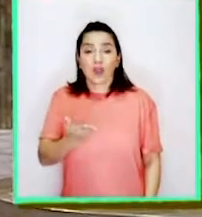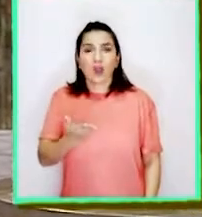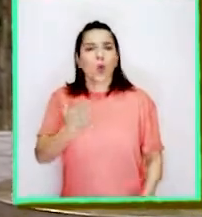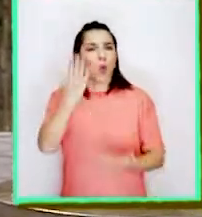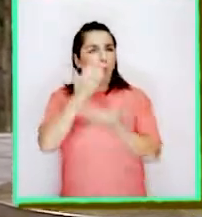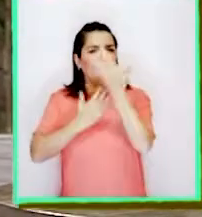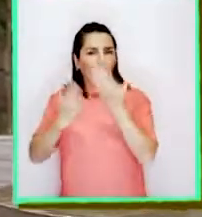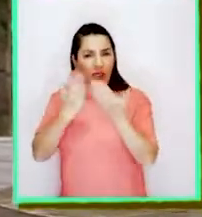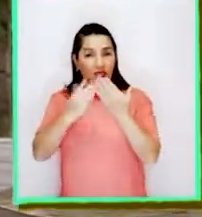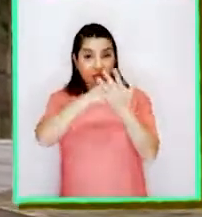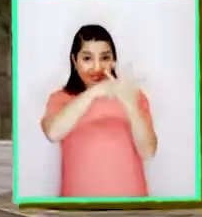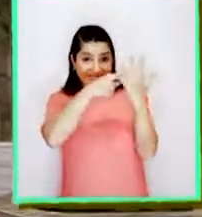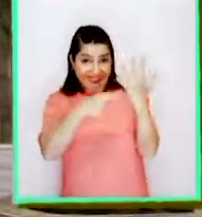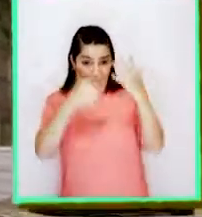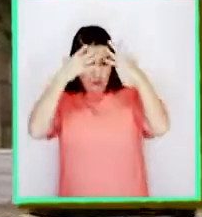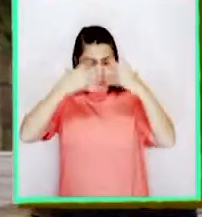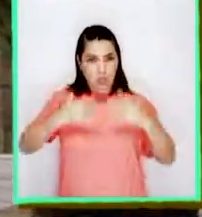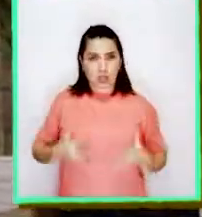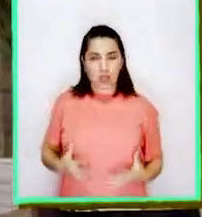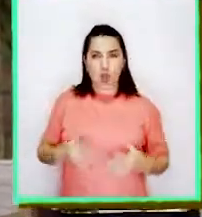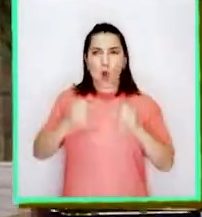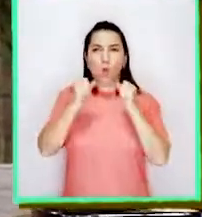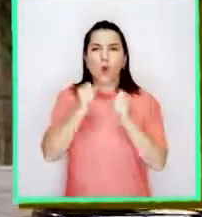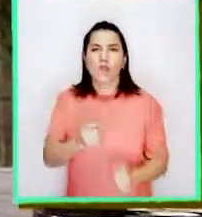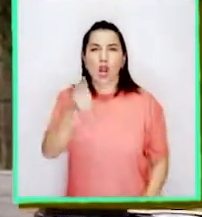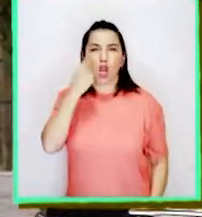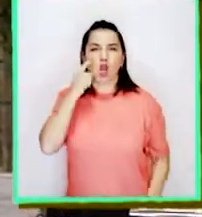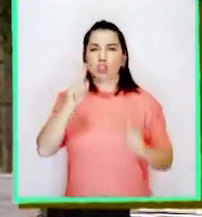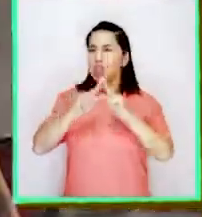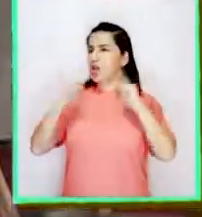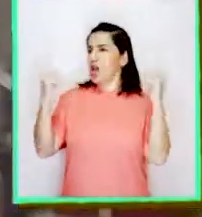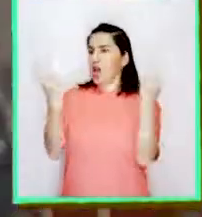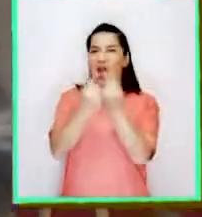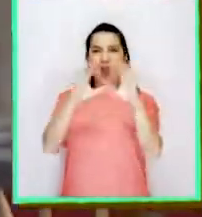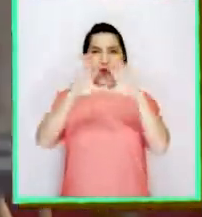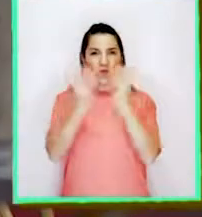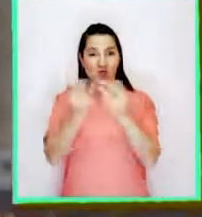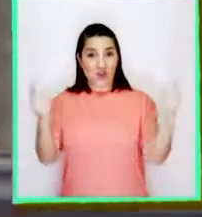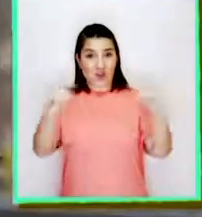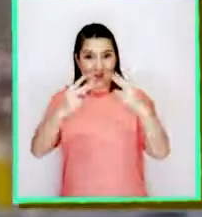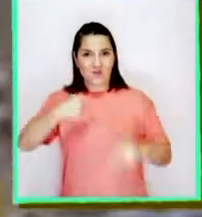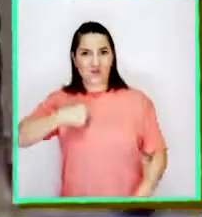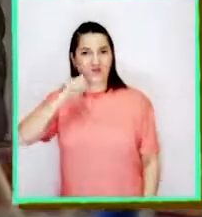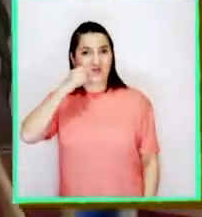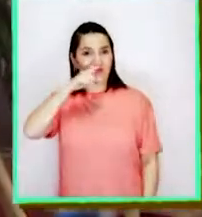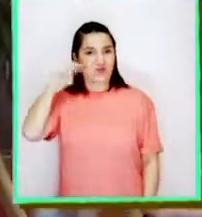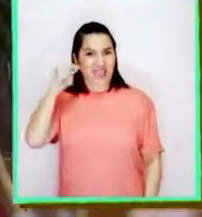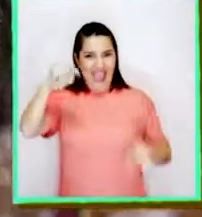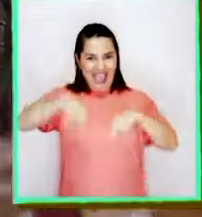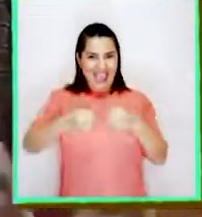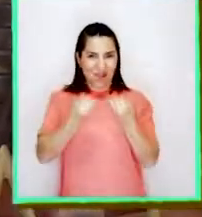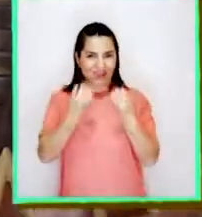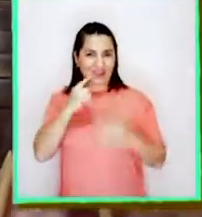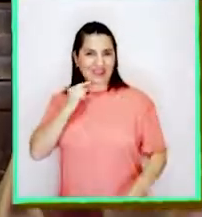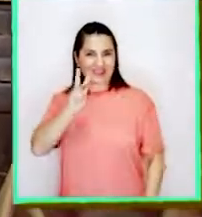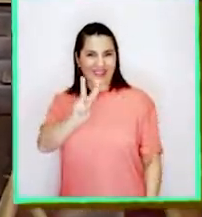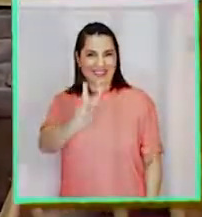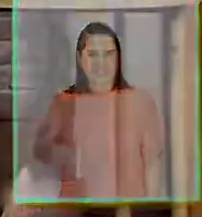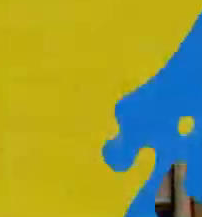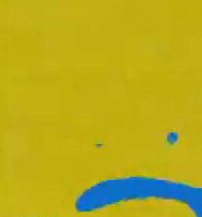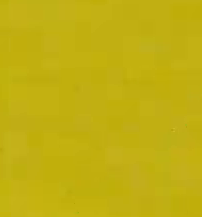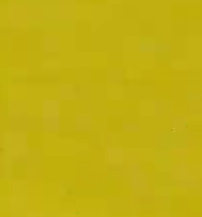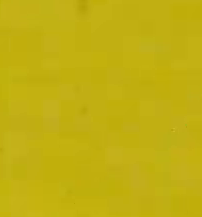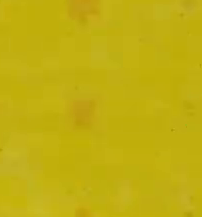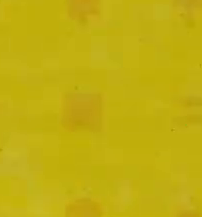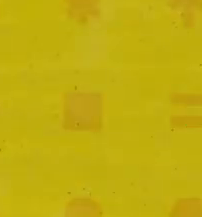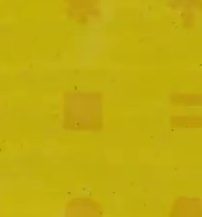Cuiden sus sentidos para poder usarlos para explorar el mundo. ¡Nos vemos! Soy Arif y estamos en Aprendo TV.